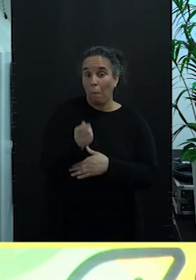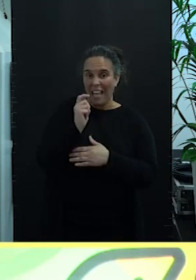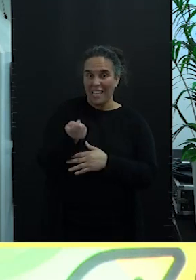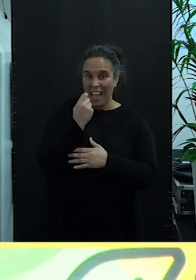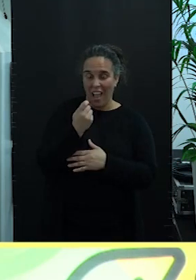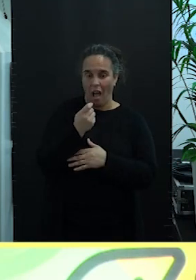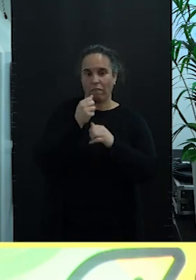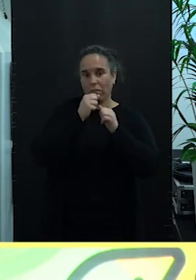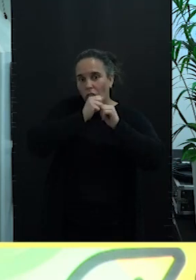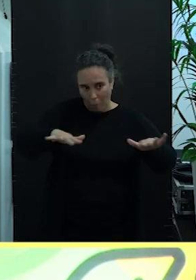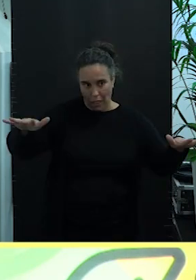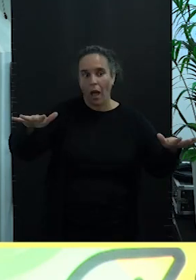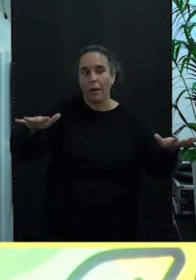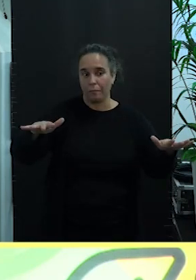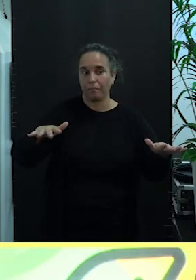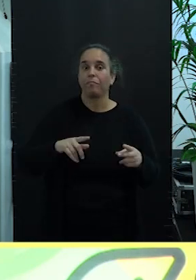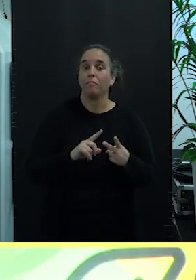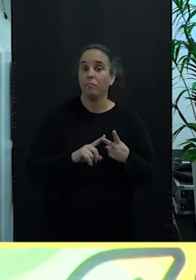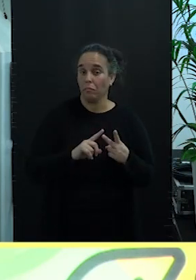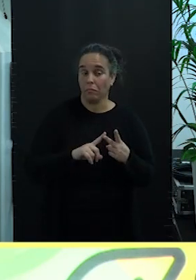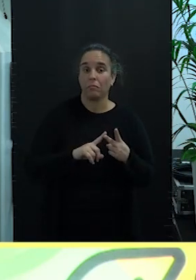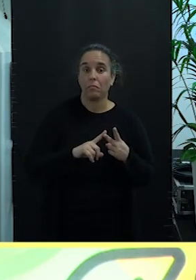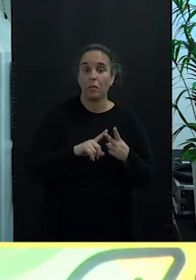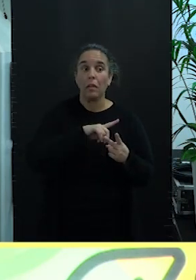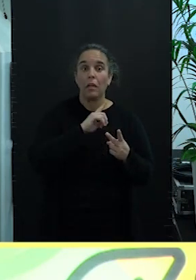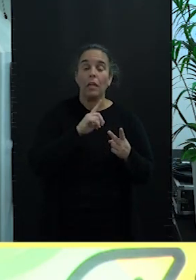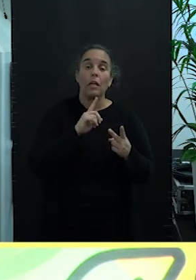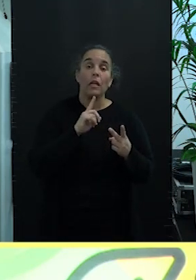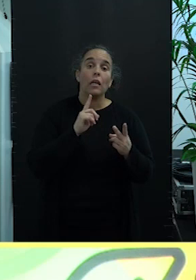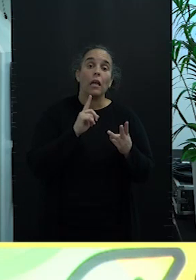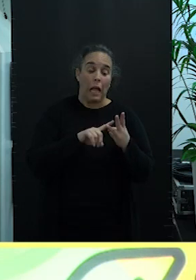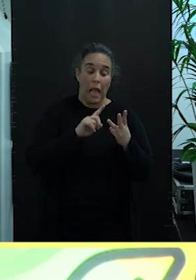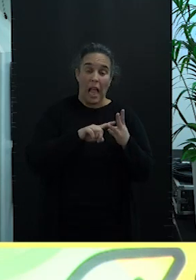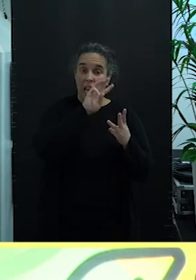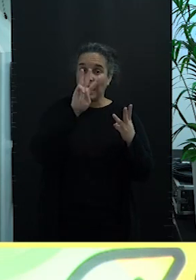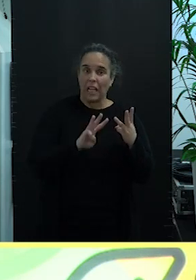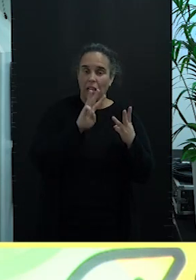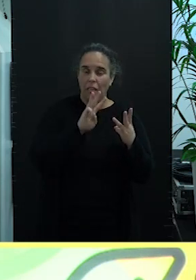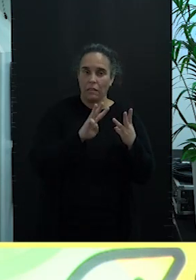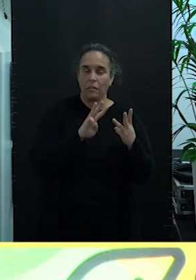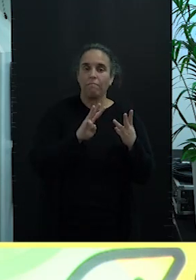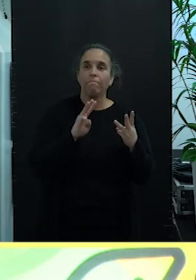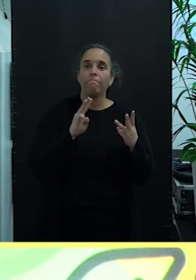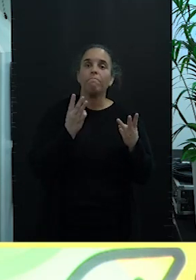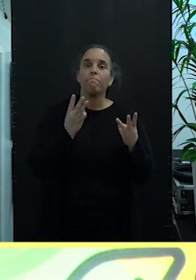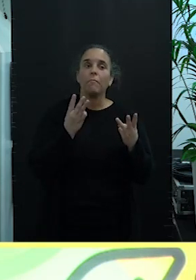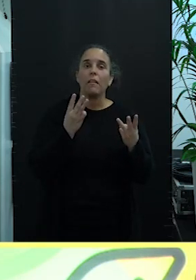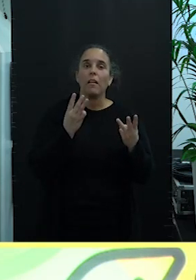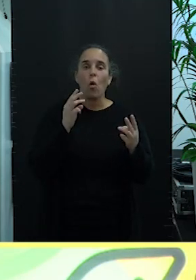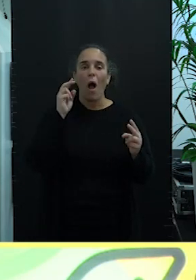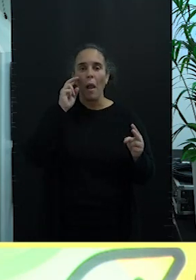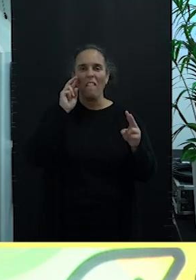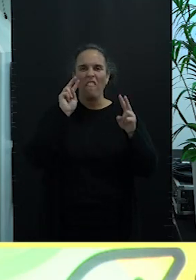Estamos también en eso. El objetivo estratégico 3 es aumentar la visibilidad